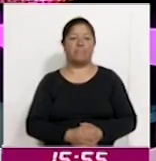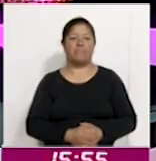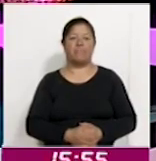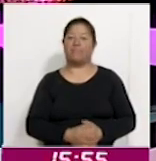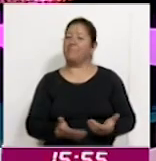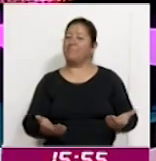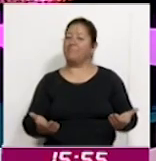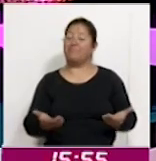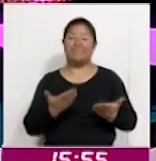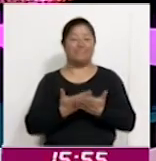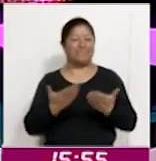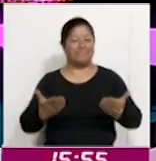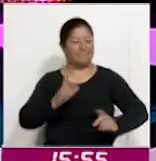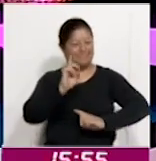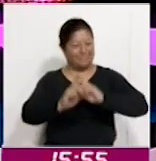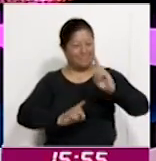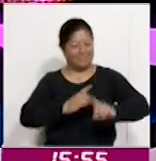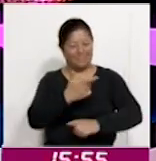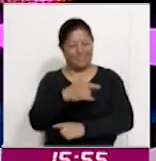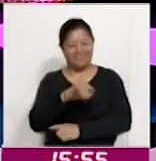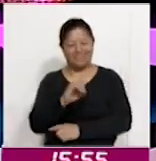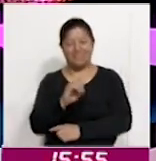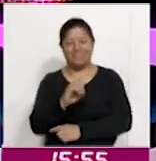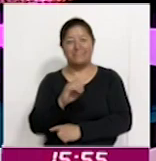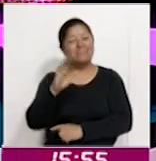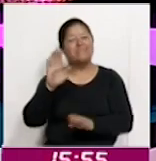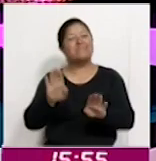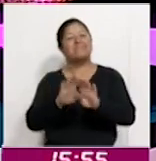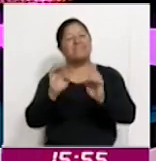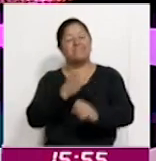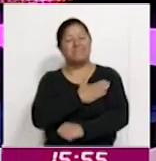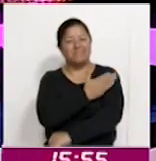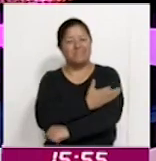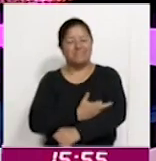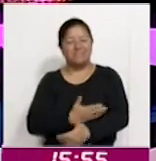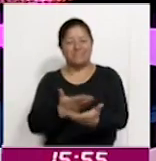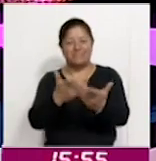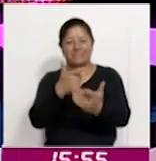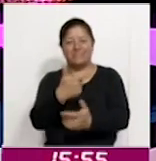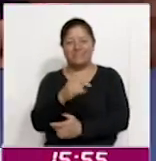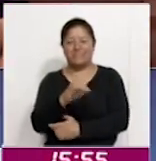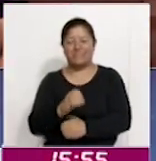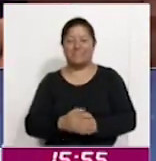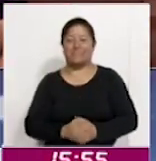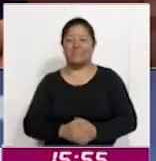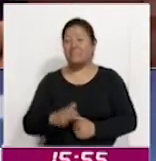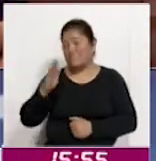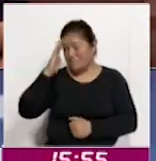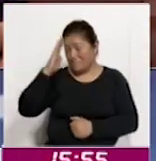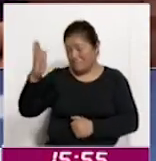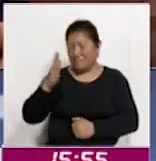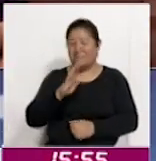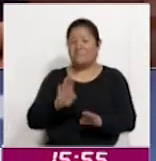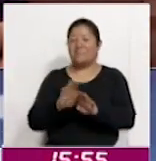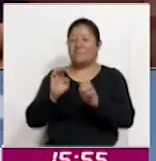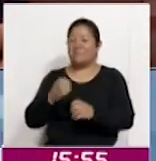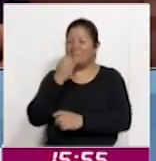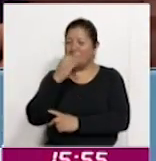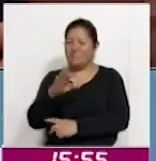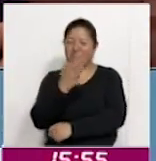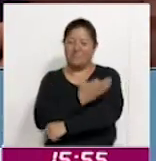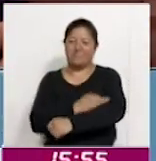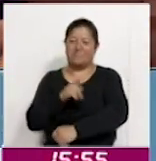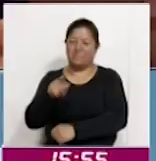Vamos a los deportes con Giovanni Valdés. ¿Cómo estás, Giovanni? Buenas tardes. ¿Qué tal, Jesús? ¿Cómo estás? Excelente tarde para ti y el